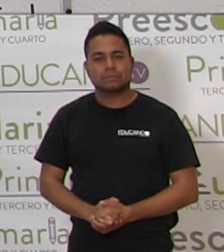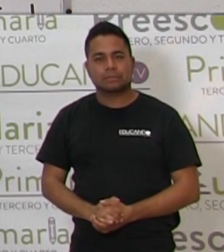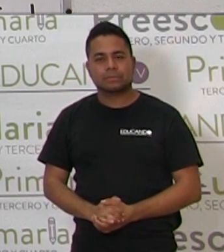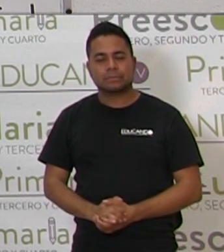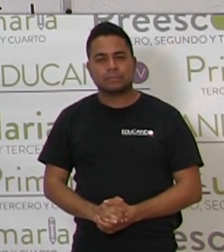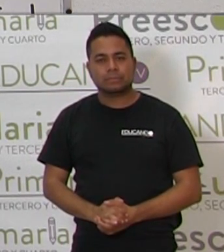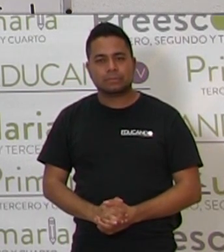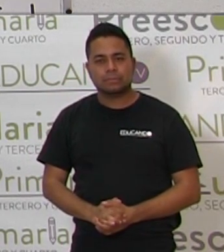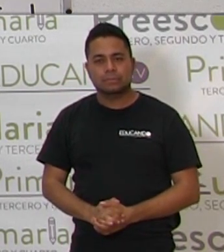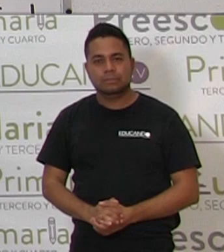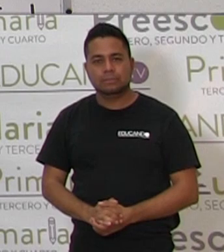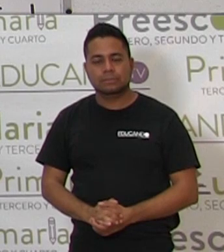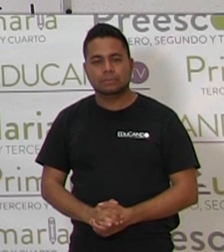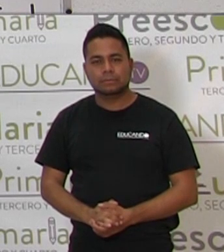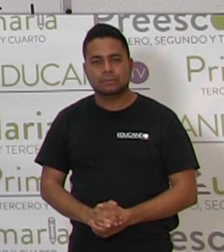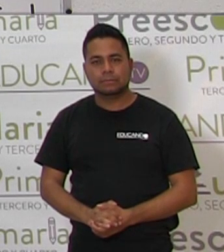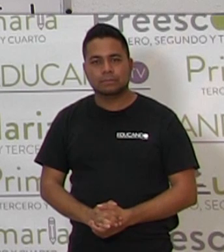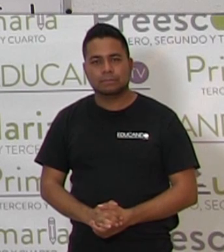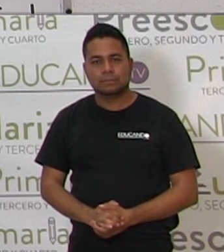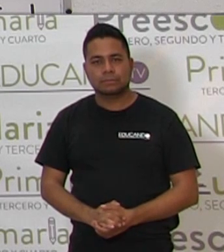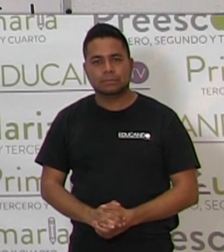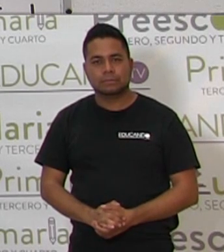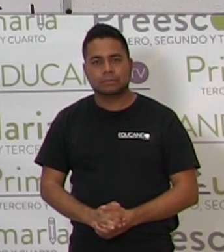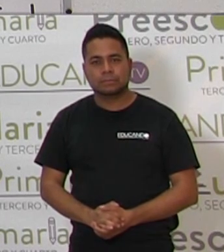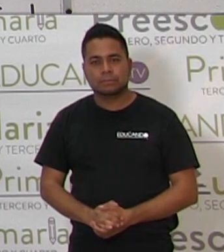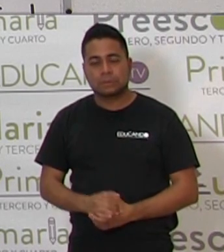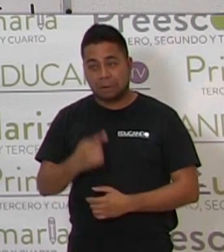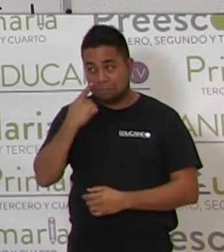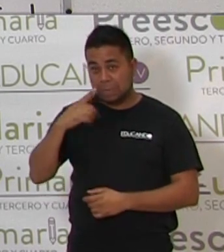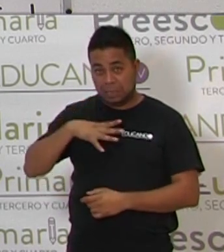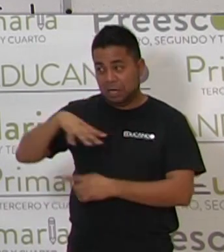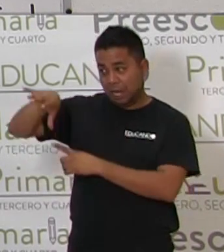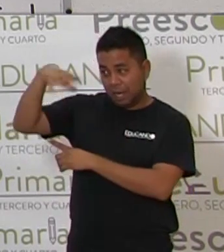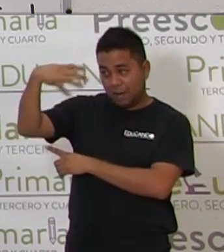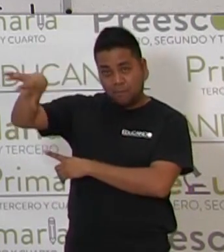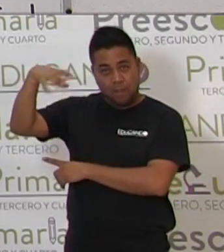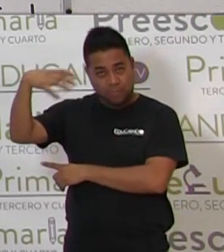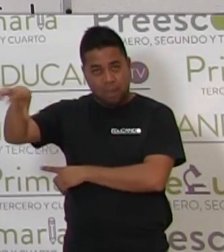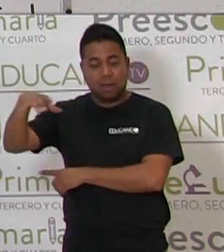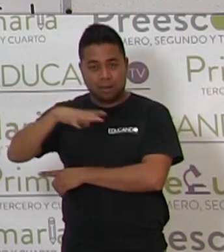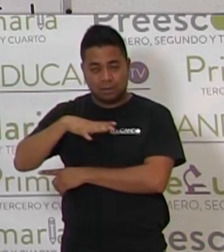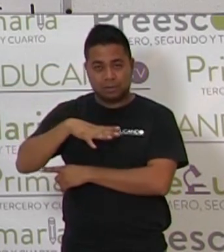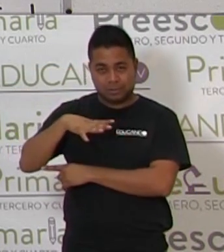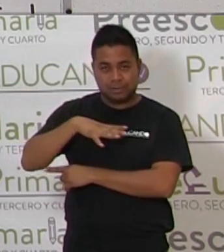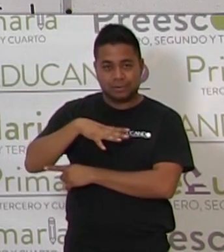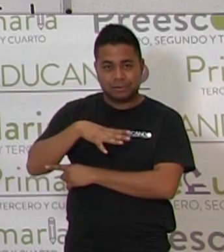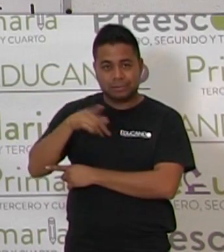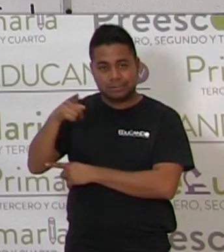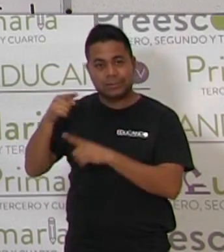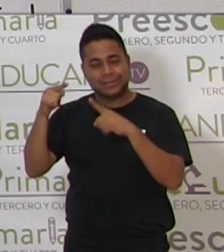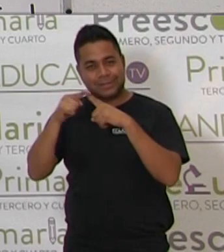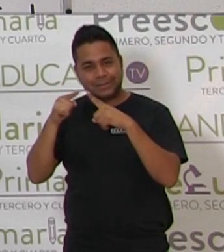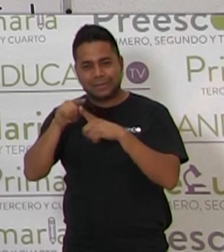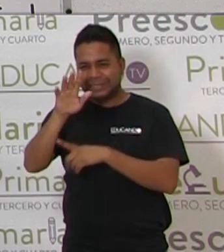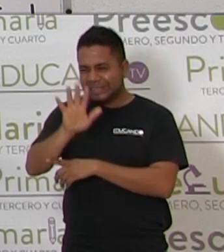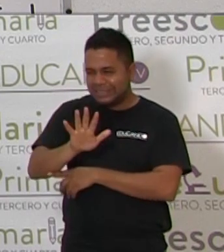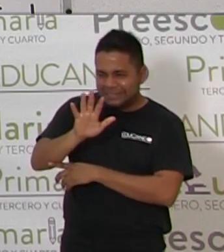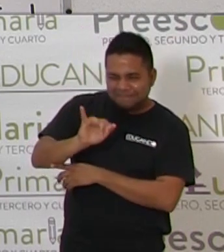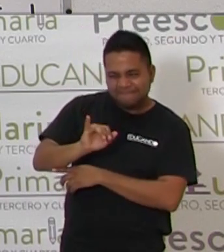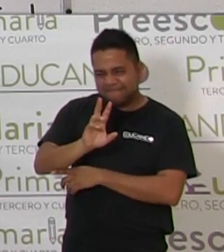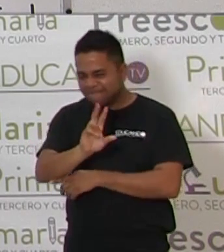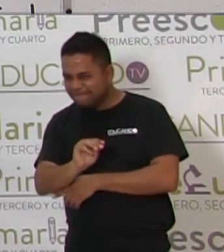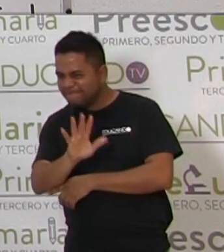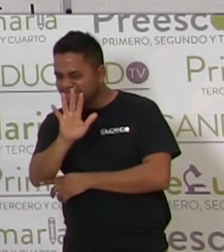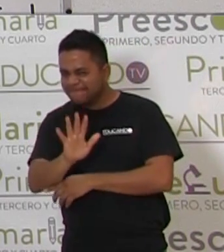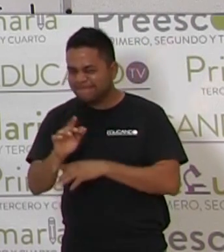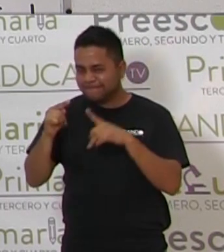Pero miren, aquí tienes tu campanario. Es una iglesia. ¿Sí parece o no parece? Sí, sí, sí